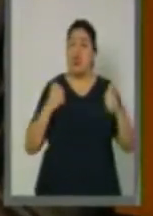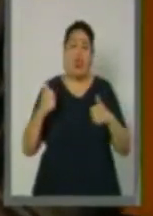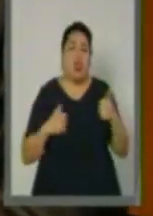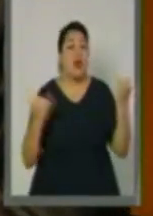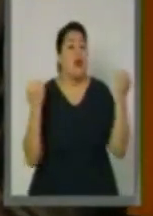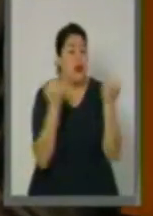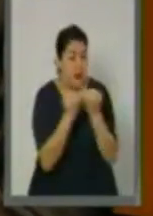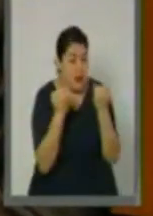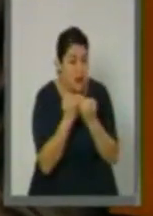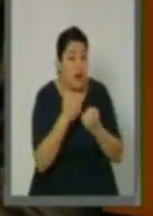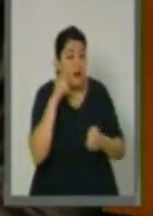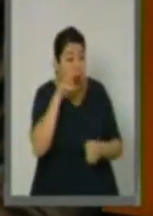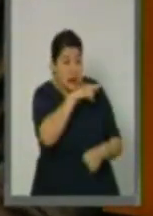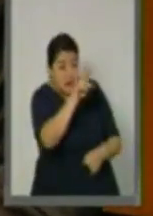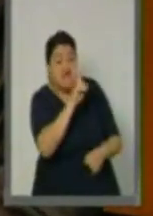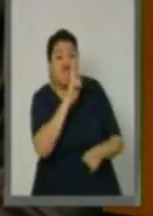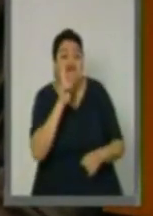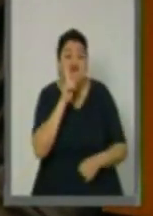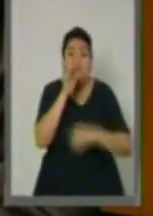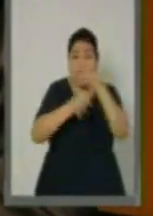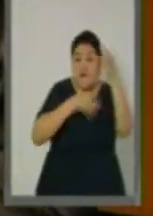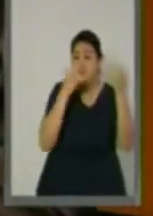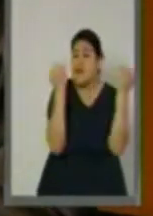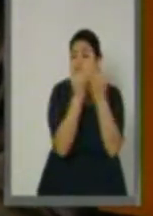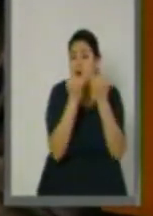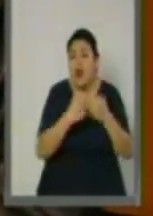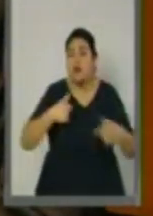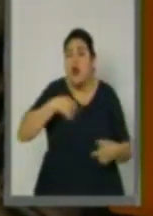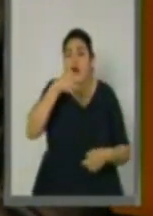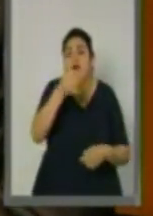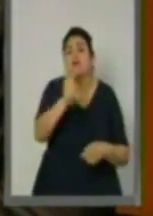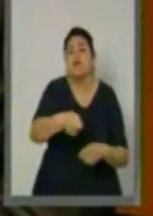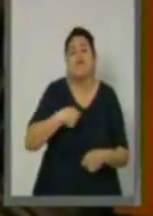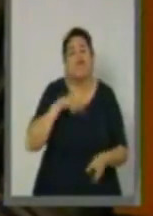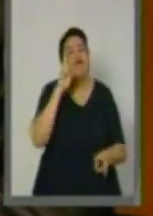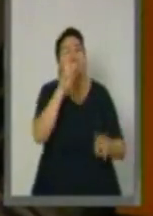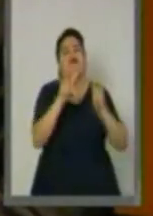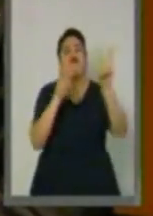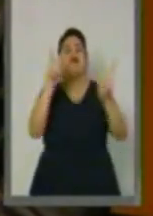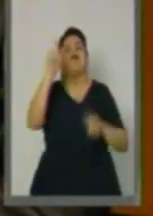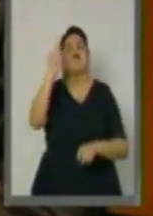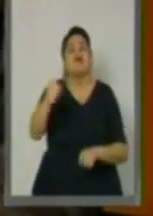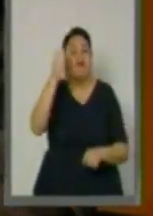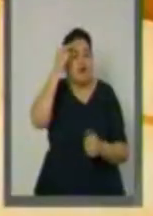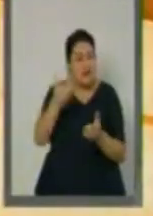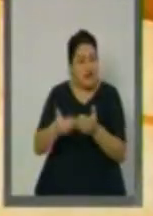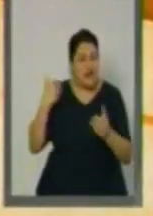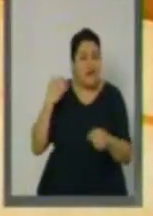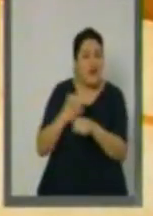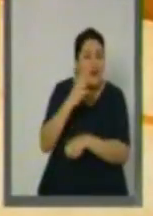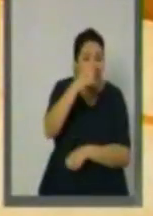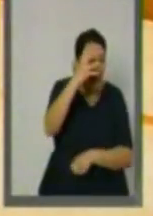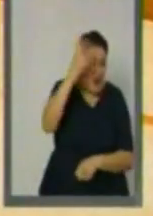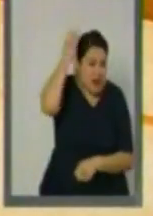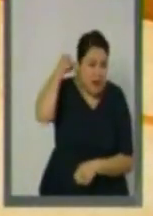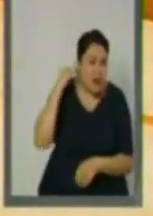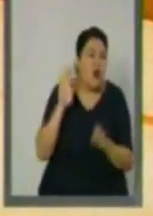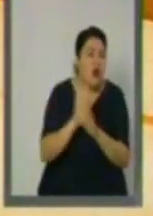señalado por diversos medios de comunicación, yo qué les puedo decir, evidente prueba lo que sucedió en el Estado de Morelos.